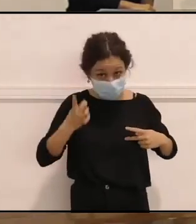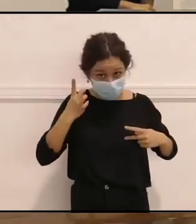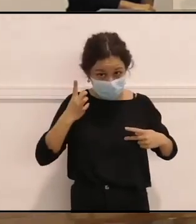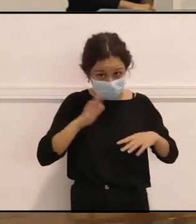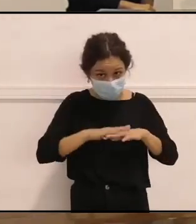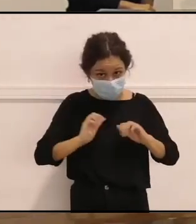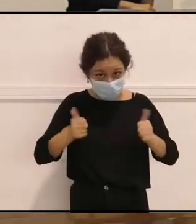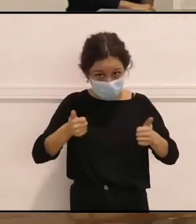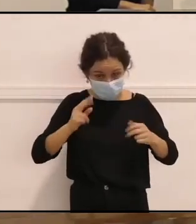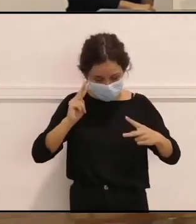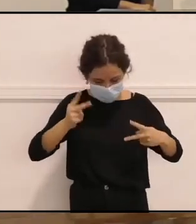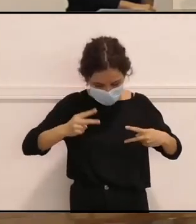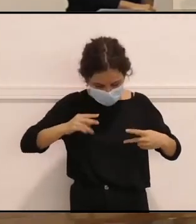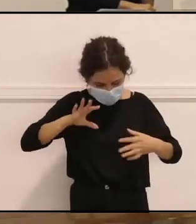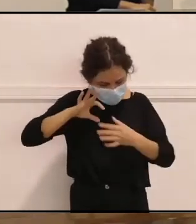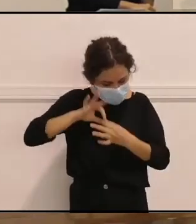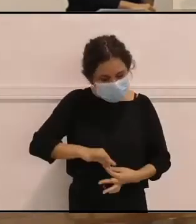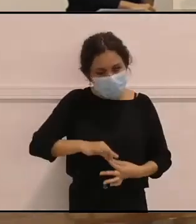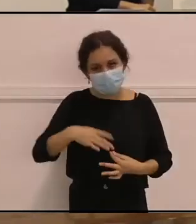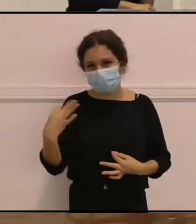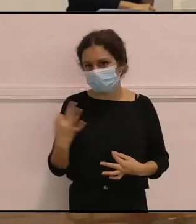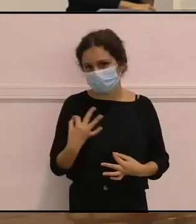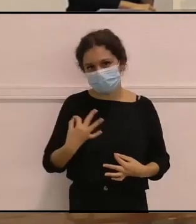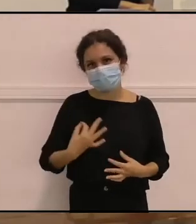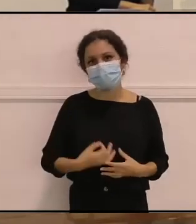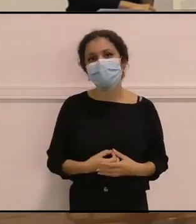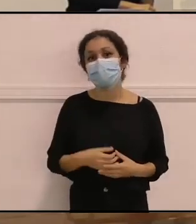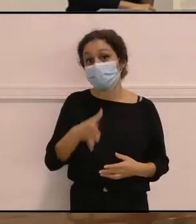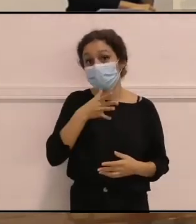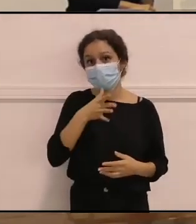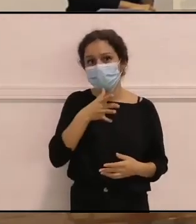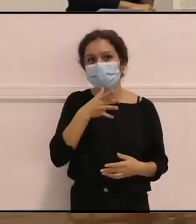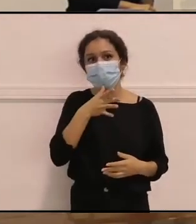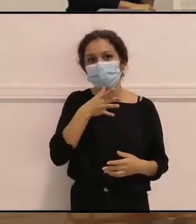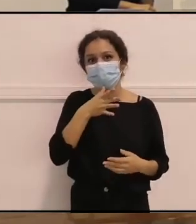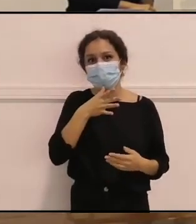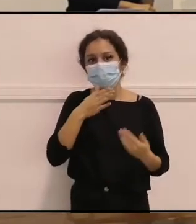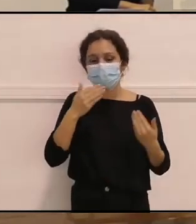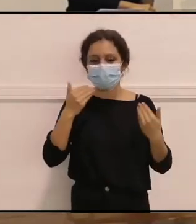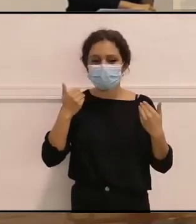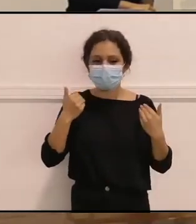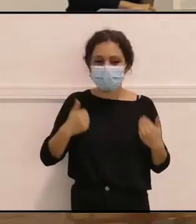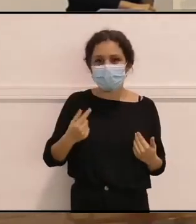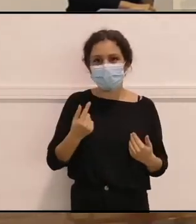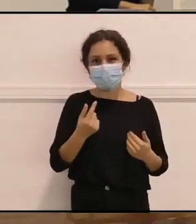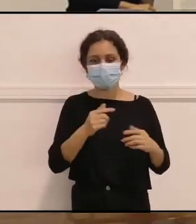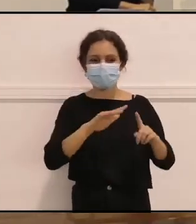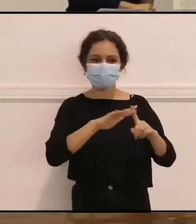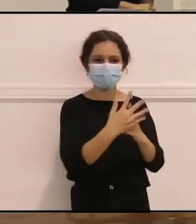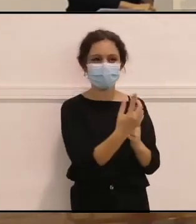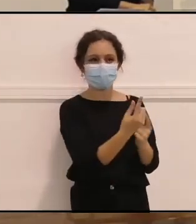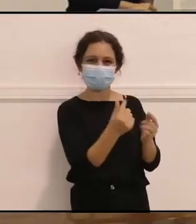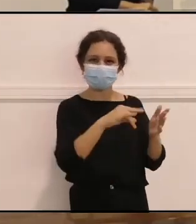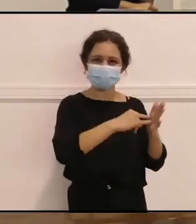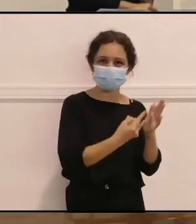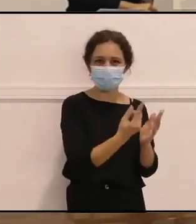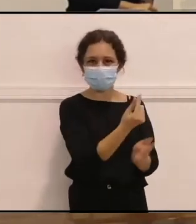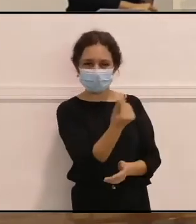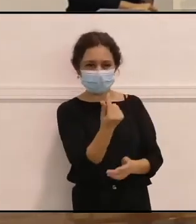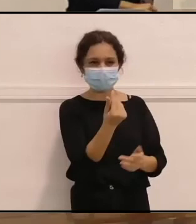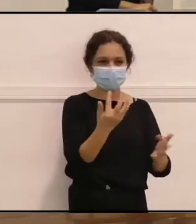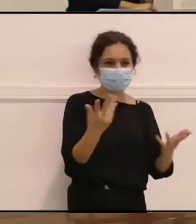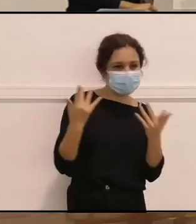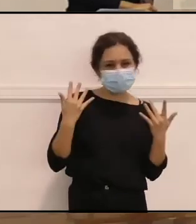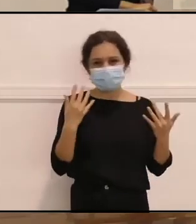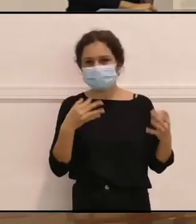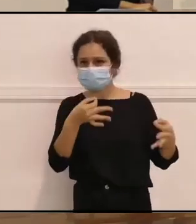conectar, creo que es súper importante porque creo que el ritmo de vida capitalista este horrible nos